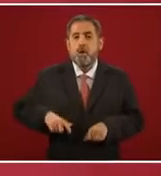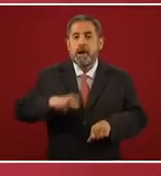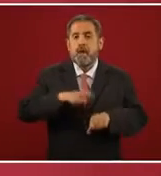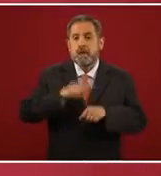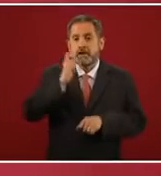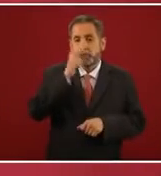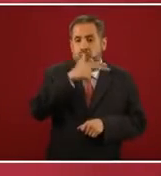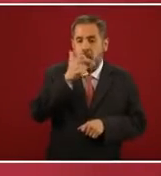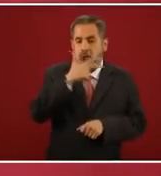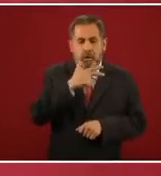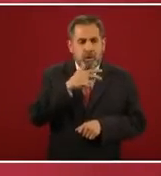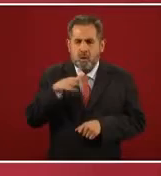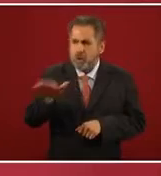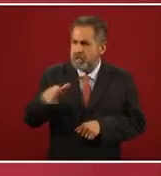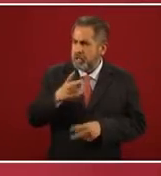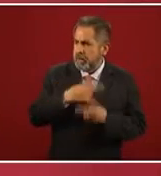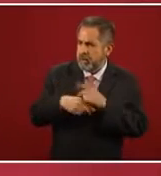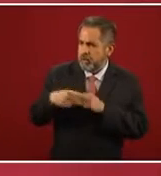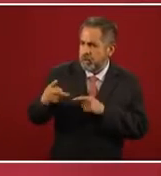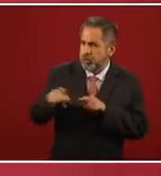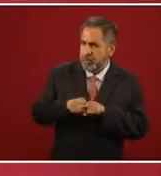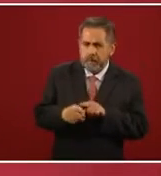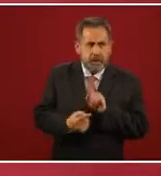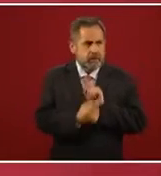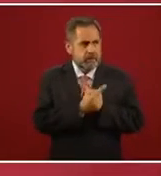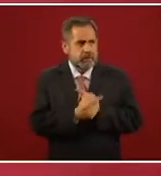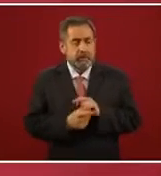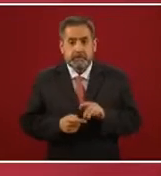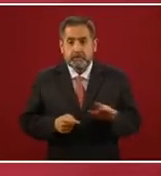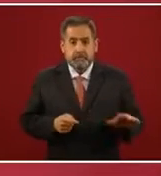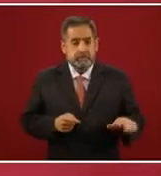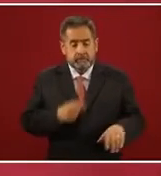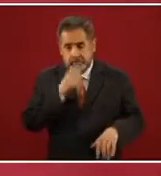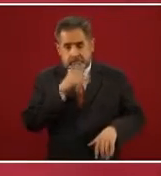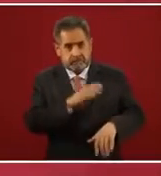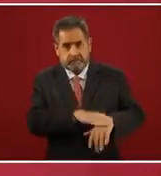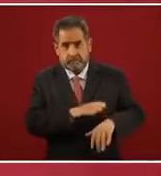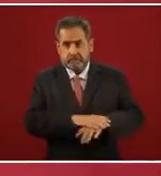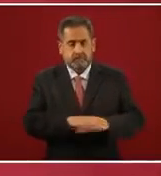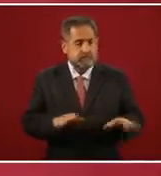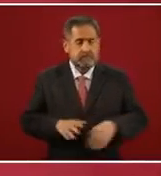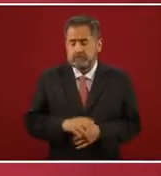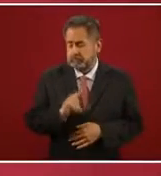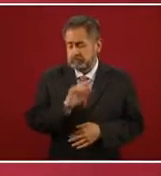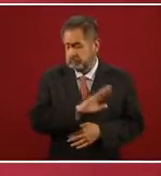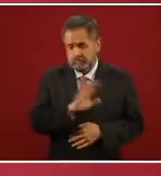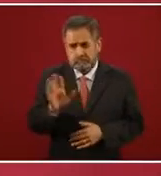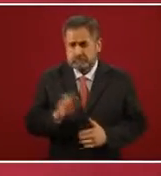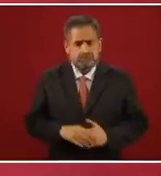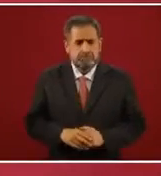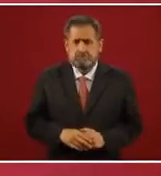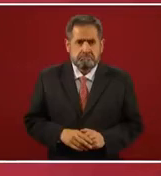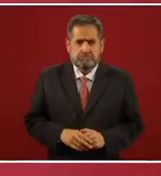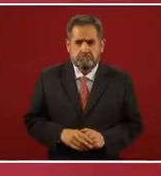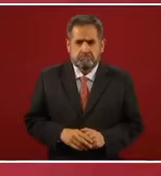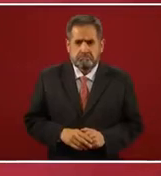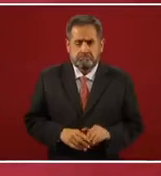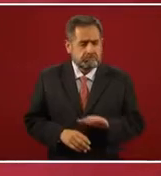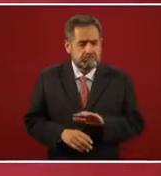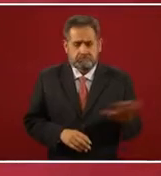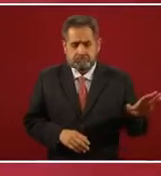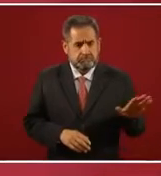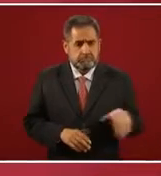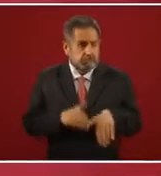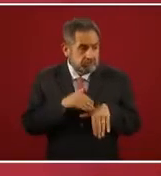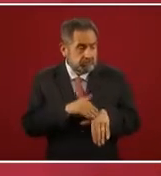que le dijo al funcionario del Estado, no lo tengo por